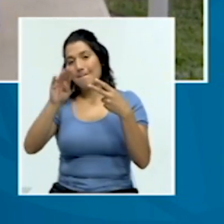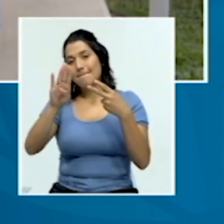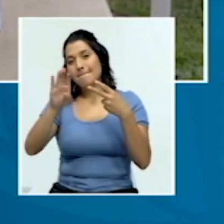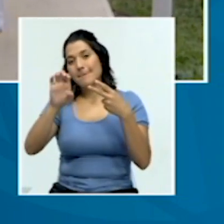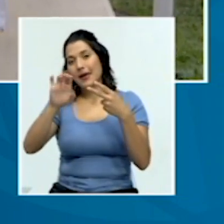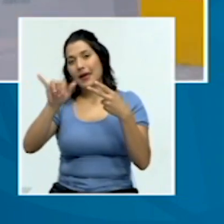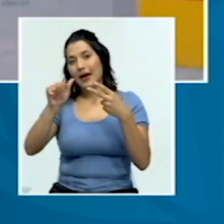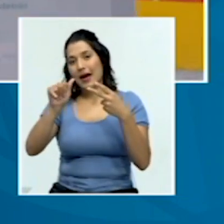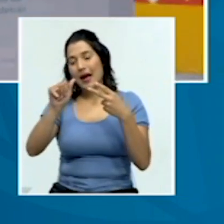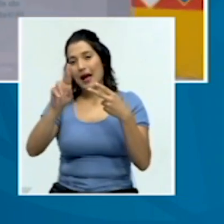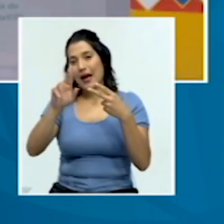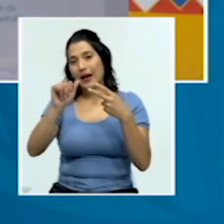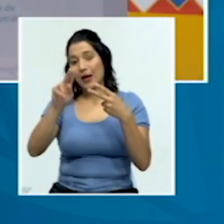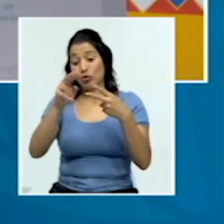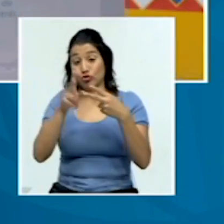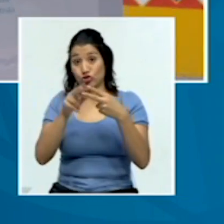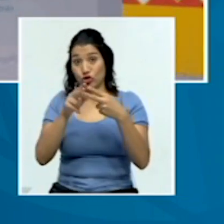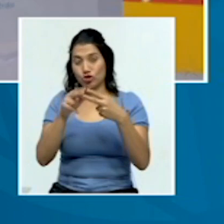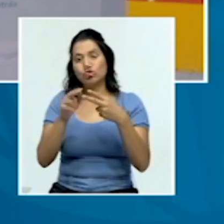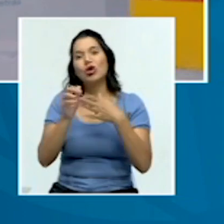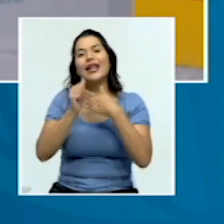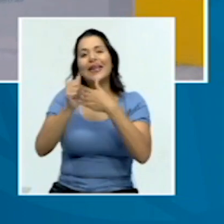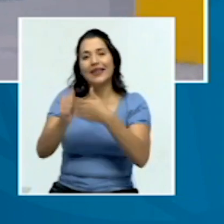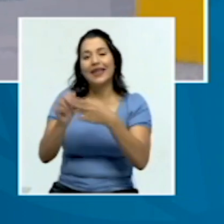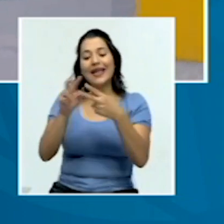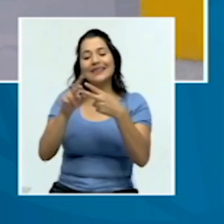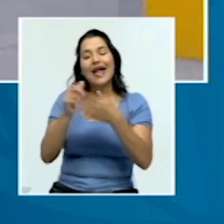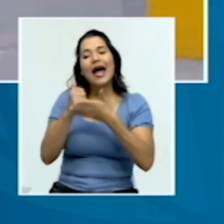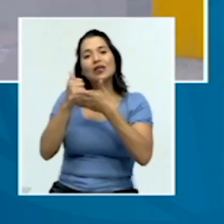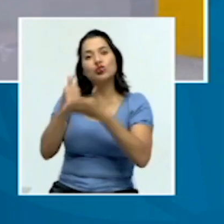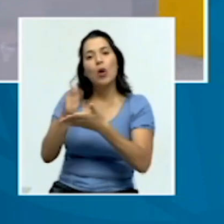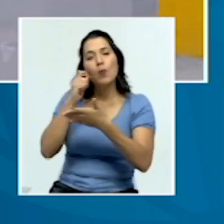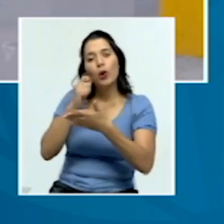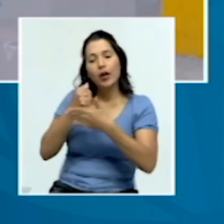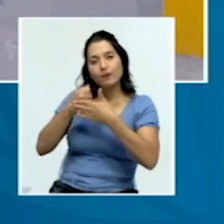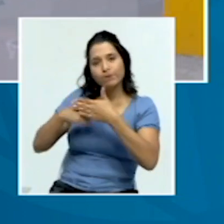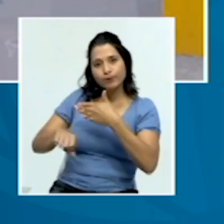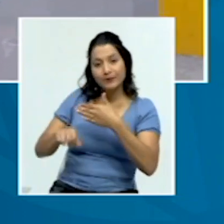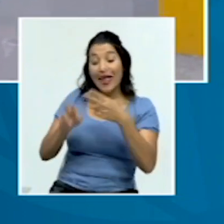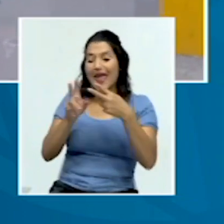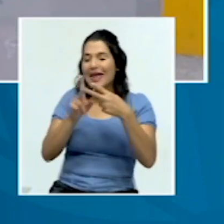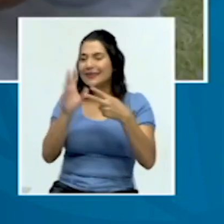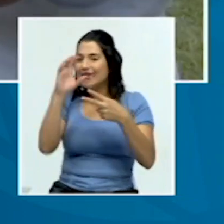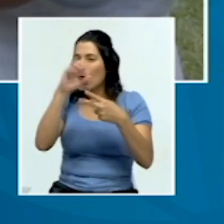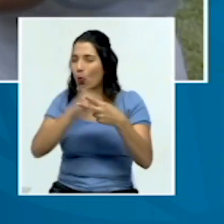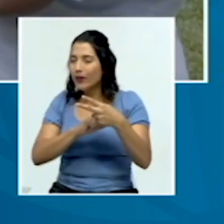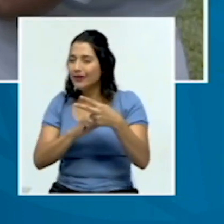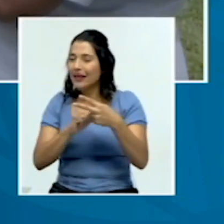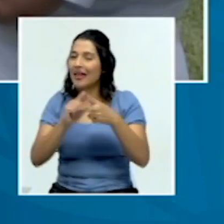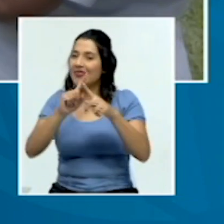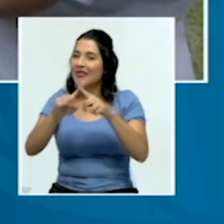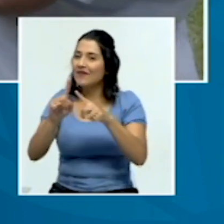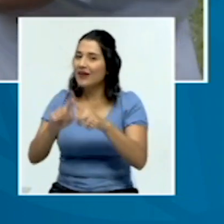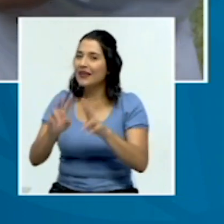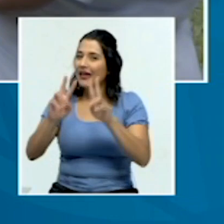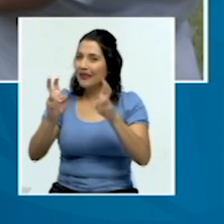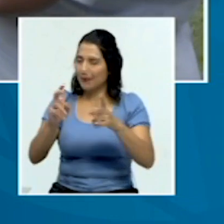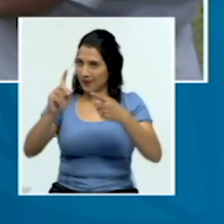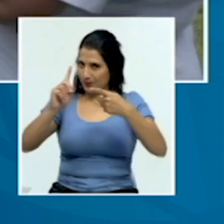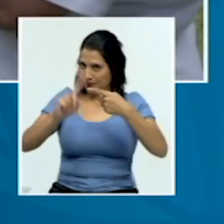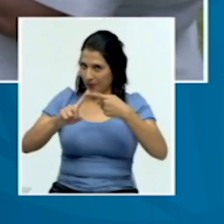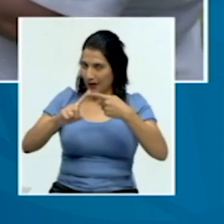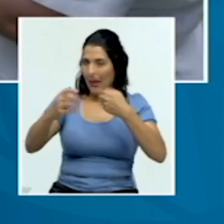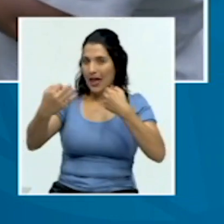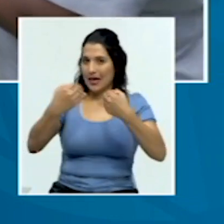Ellas han identificado diferentes puntos que nosotros también tenemos convergencia. Puntos de cómo son las maniobras